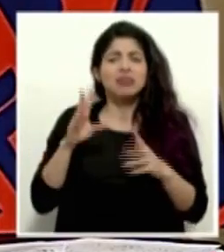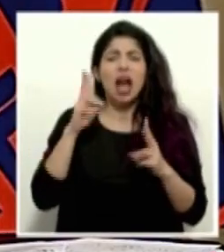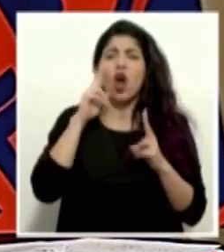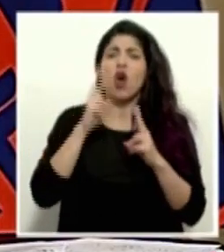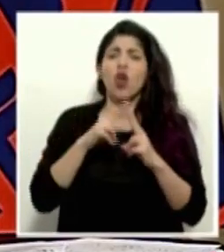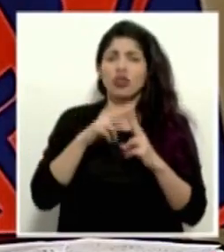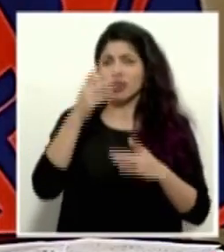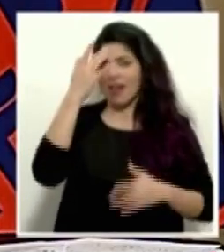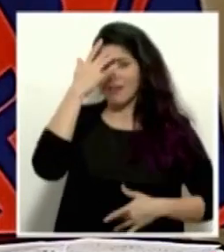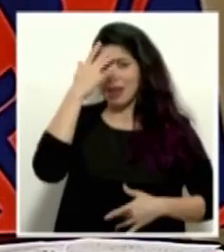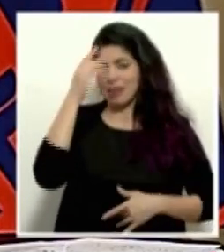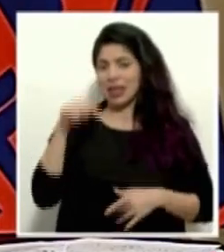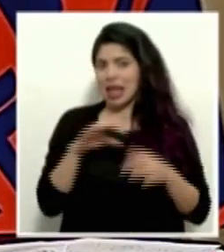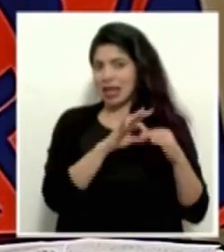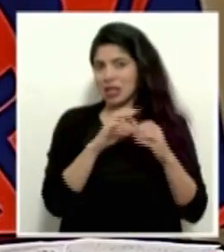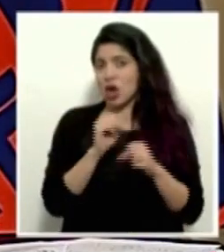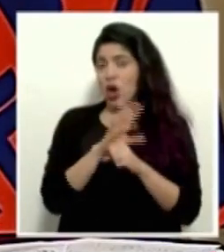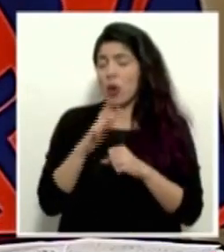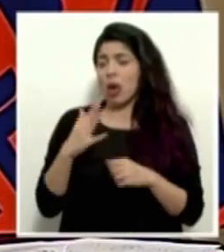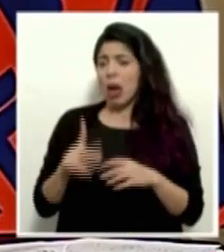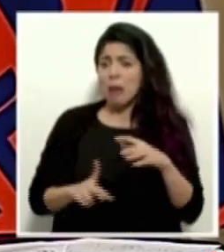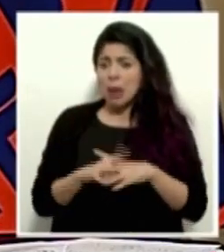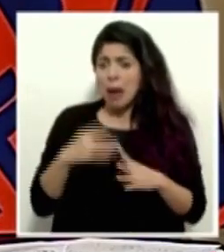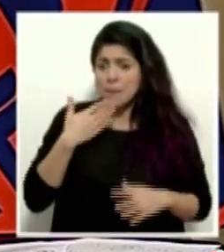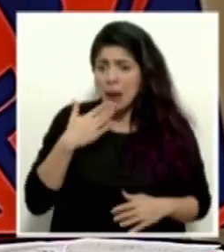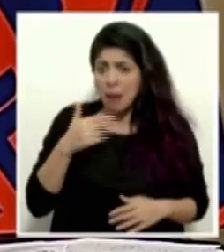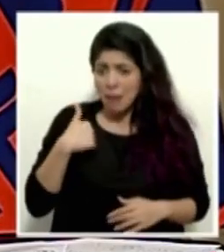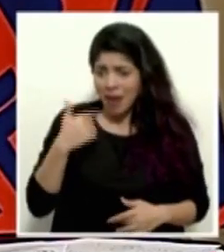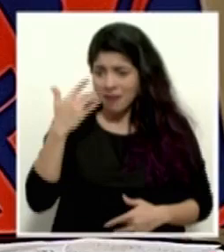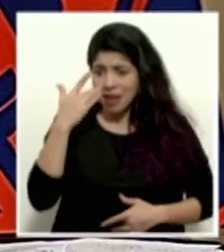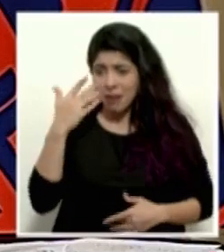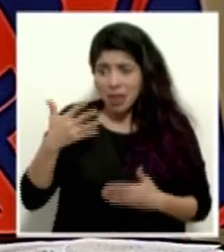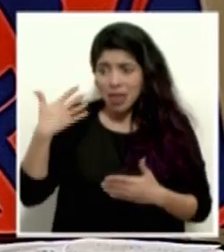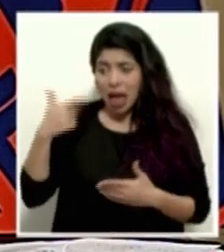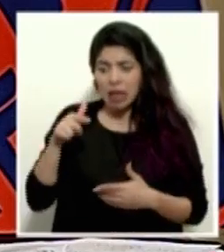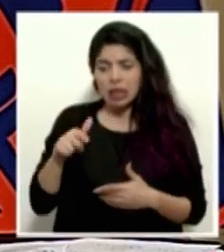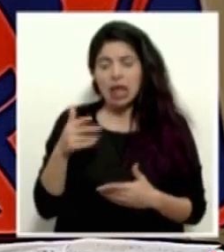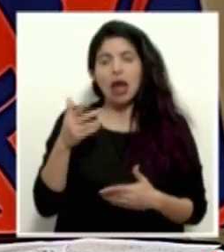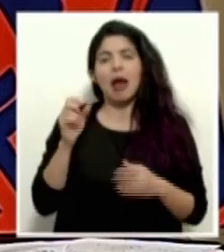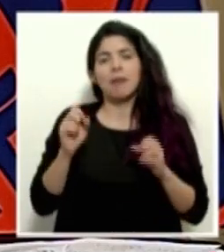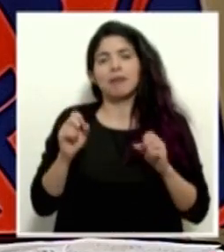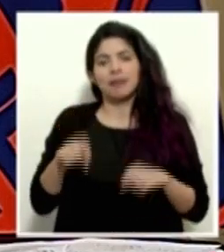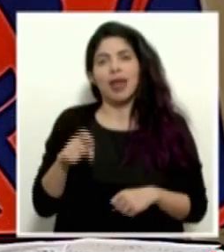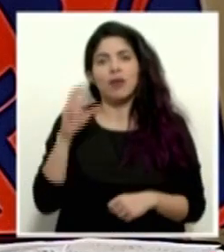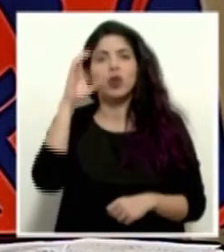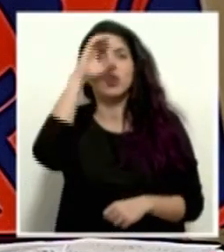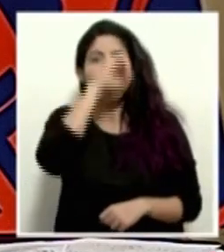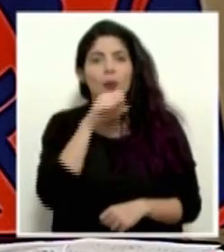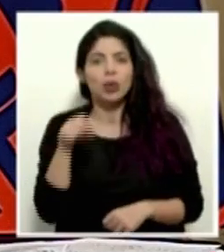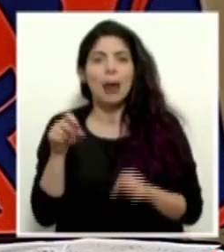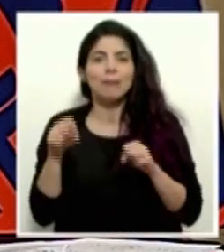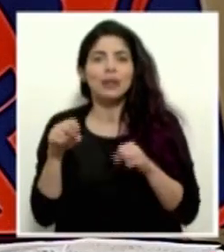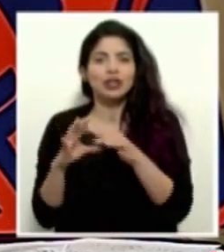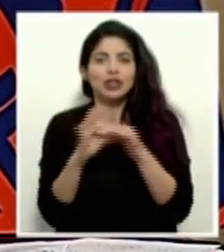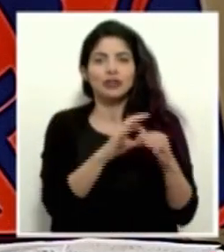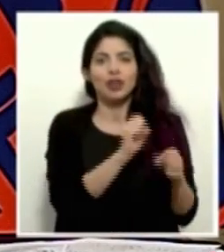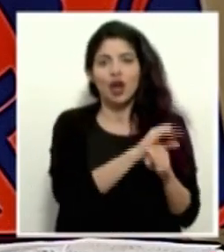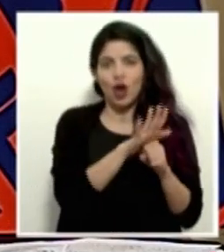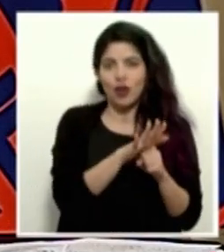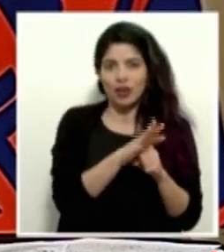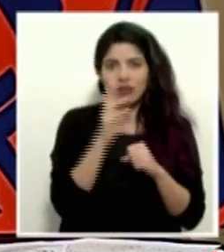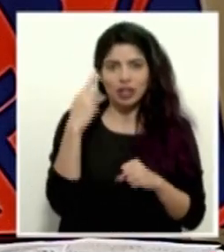conocido para COVID se esté manifestando deberíamos de considerarlo un posible caso COVID